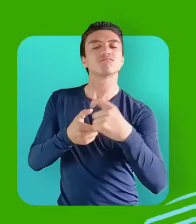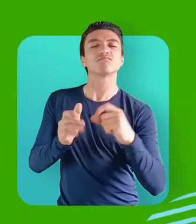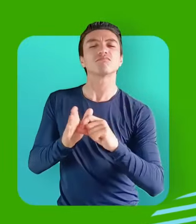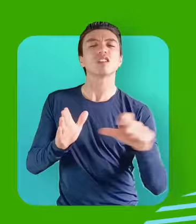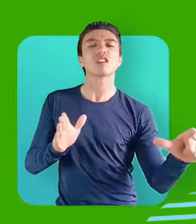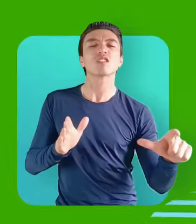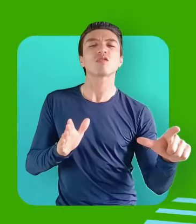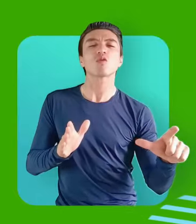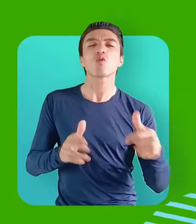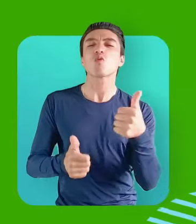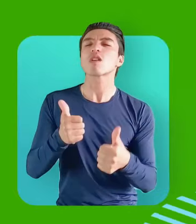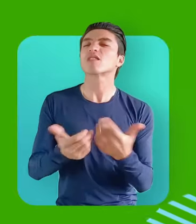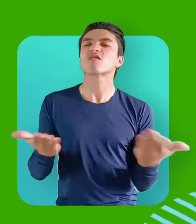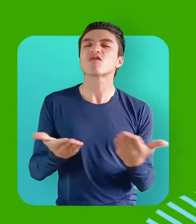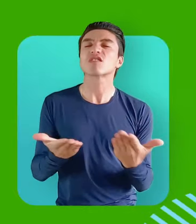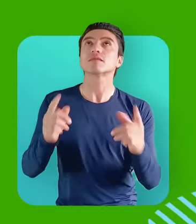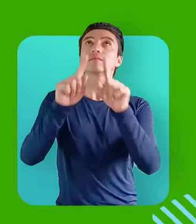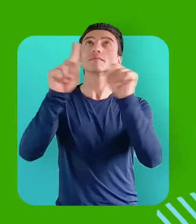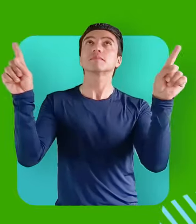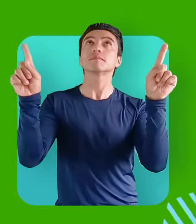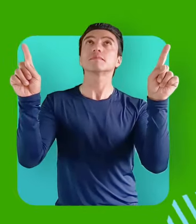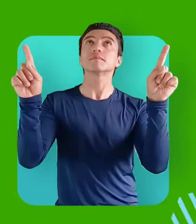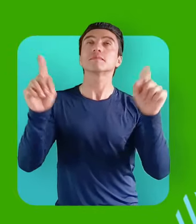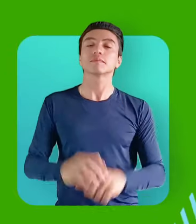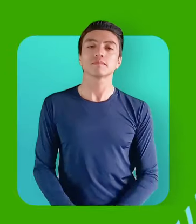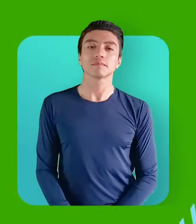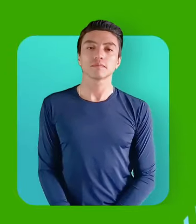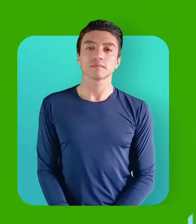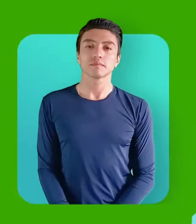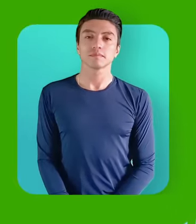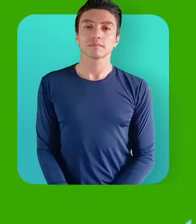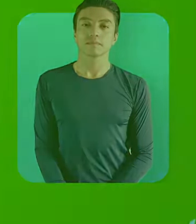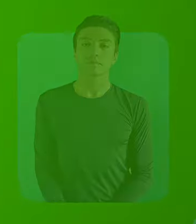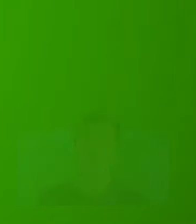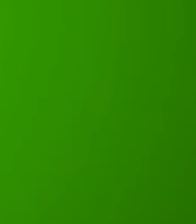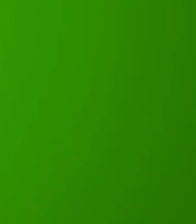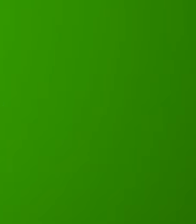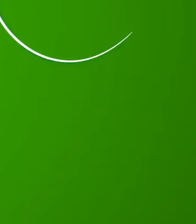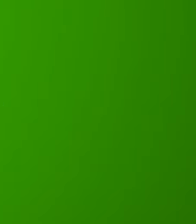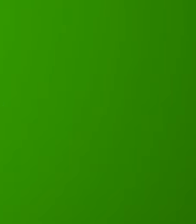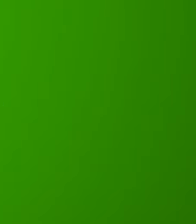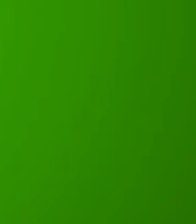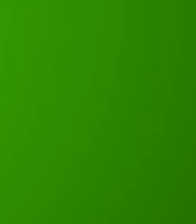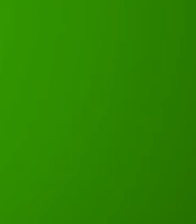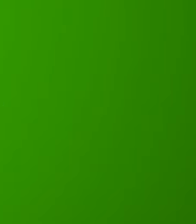Inscríbete en www.senasofiaplus.edu.co